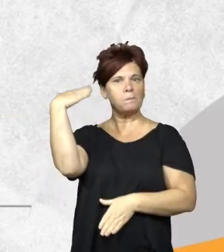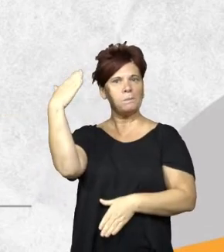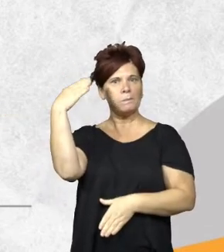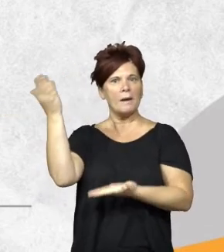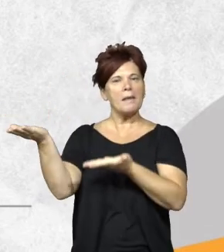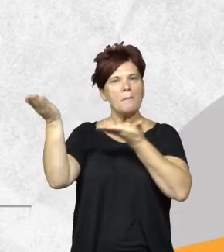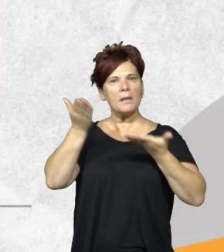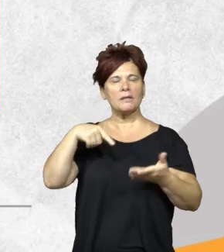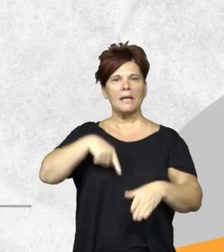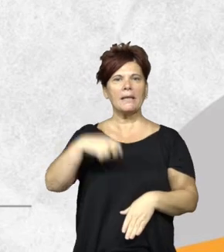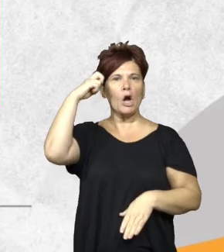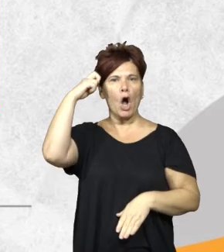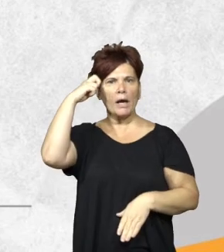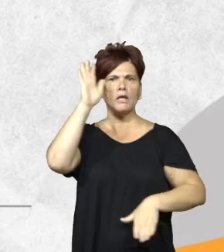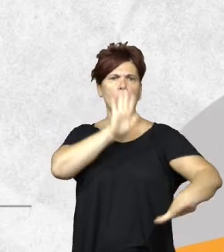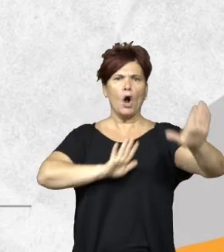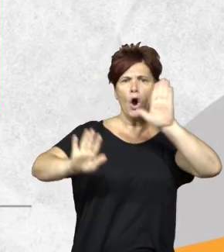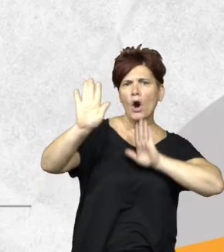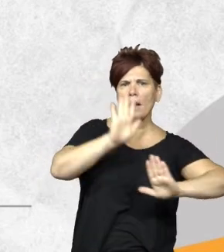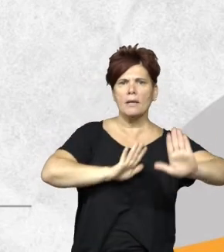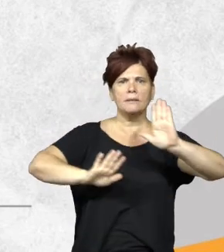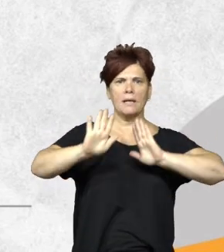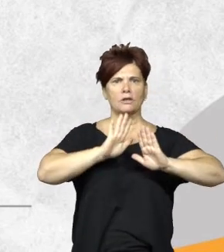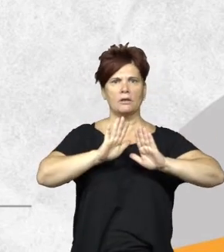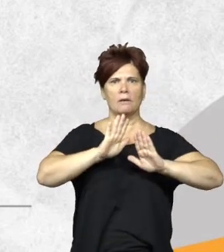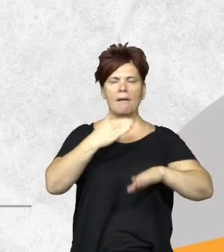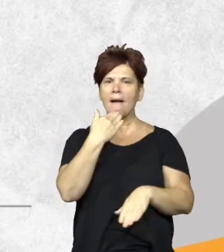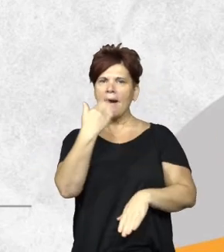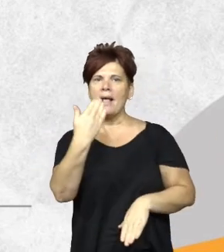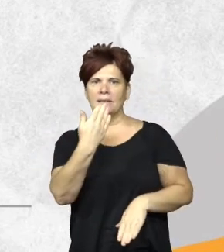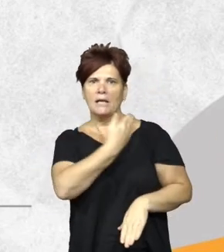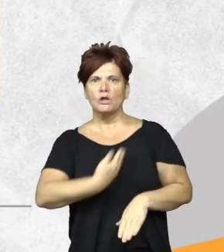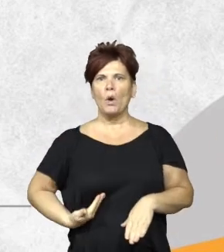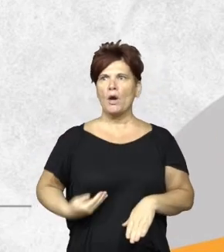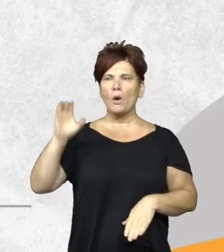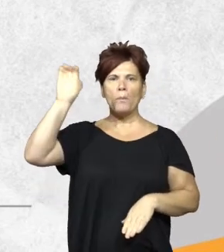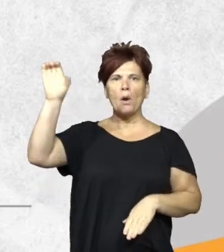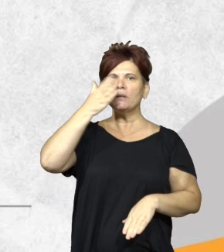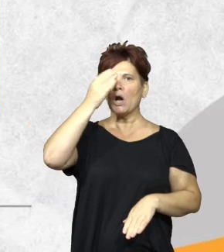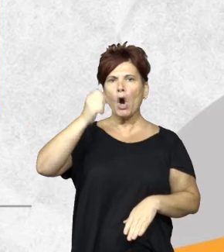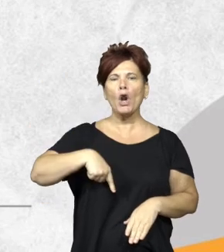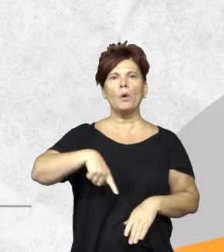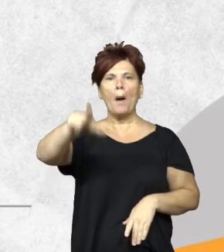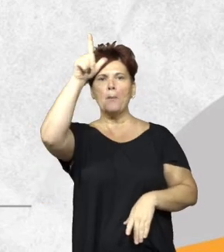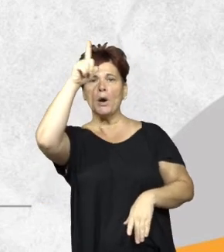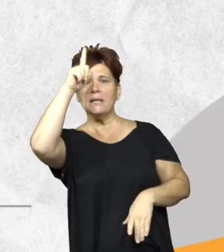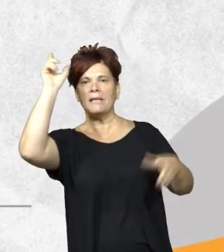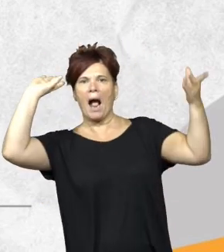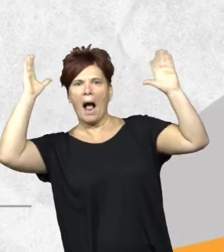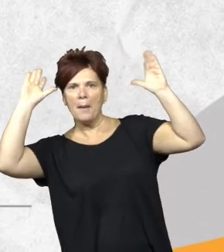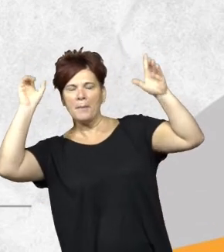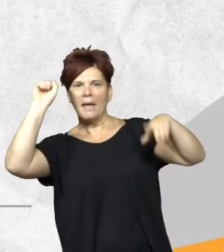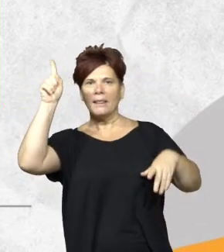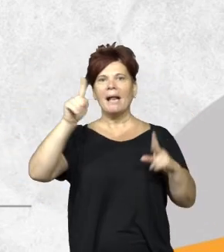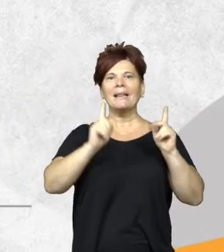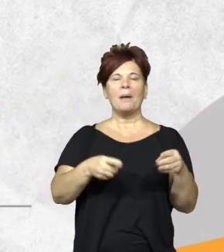la invitación a este congreso, la organización, al gobierno de la provincia de Córdoba, Policía Ambiental y una amiga que